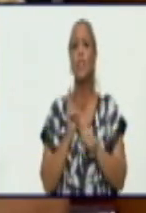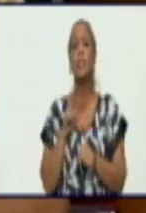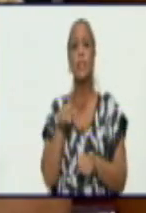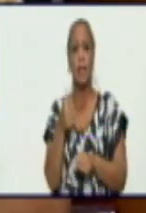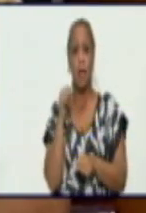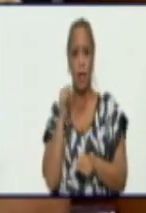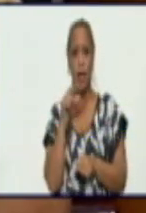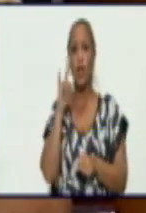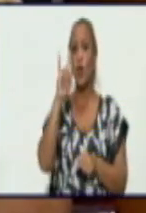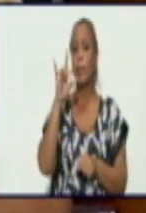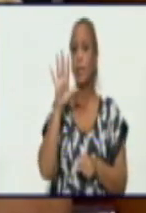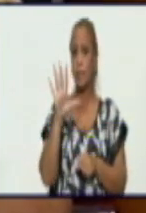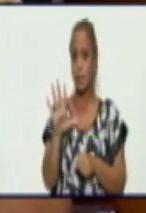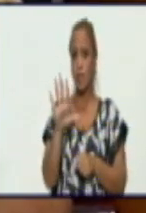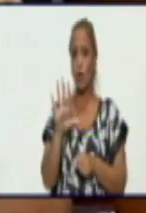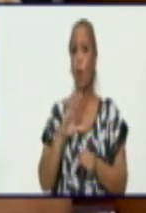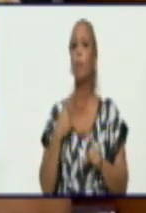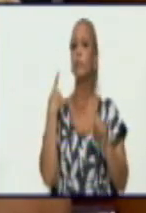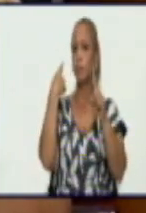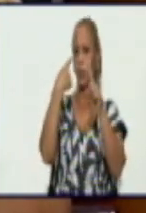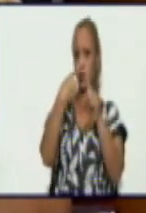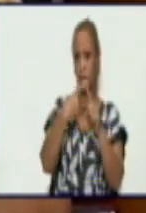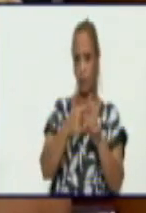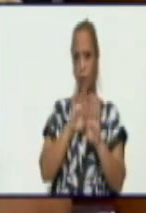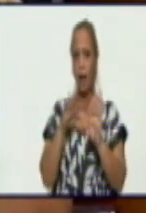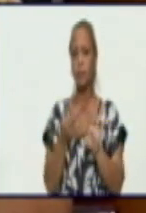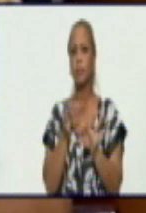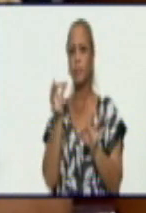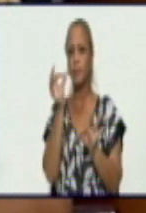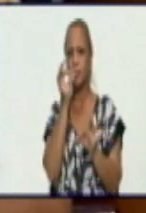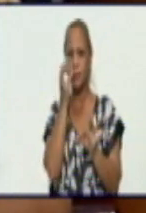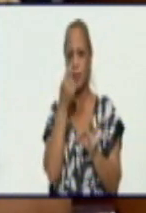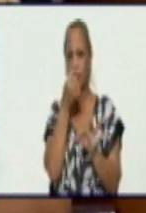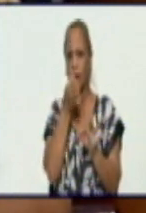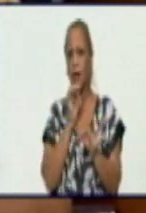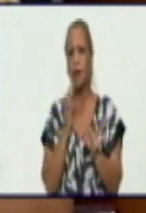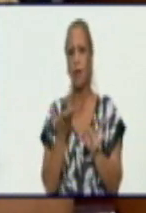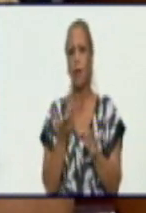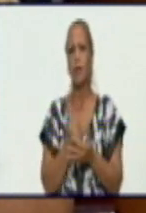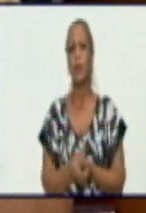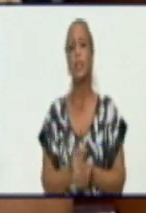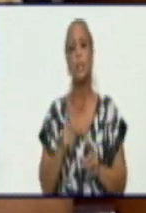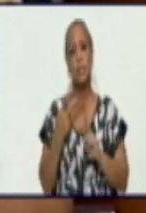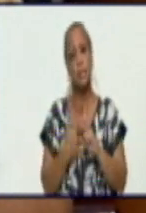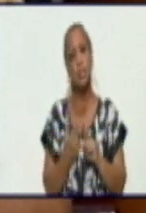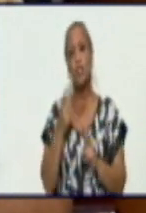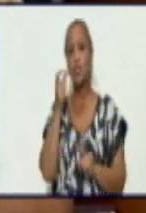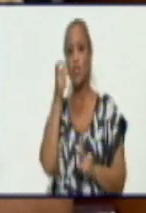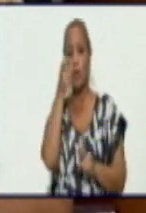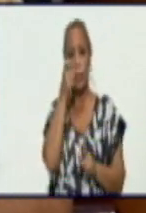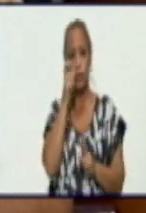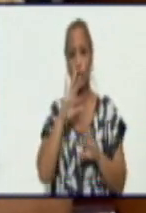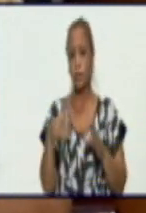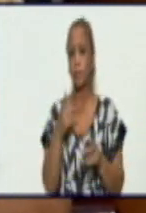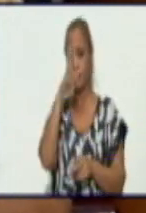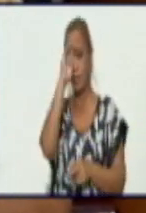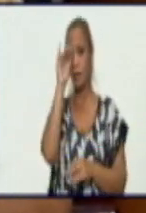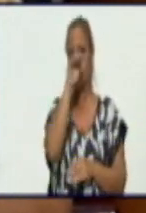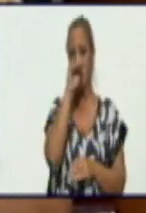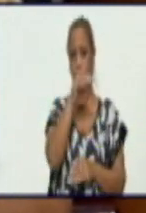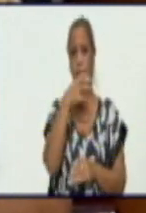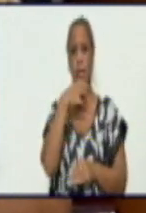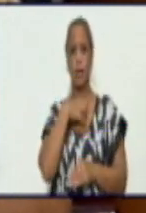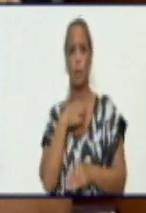resultaron positivas al test de antígeno y por lo tanto sospechosos que ya se ingresaron. Tenemos en la provincia 109